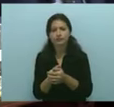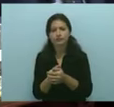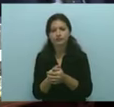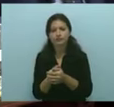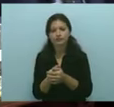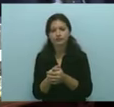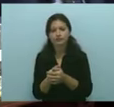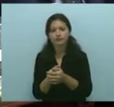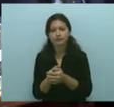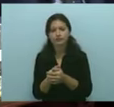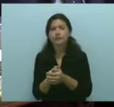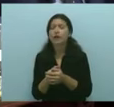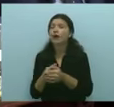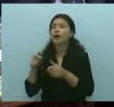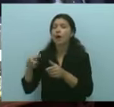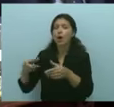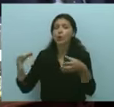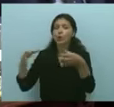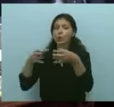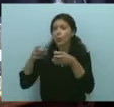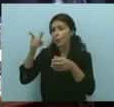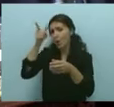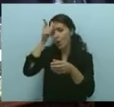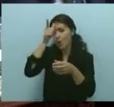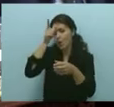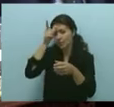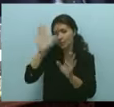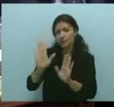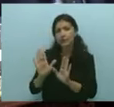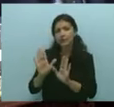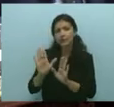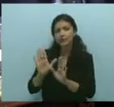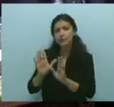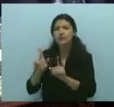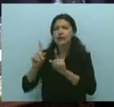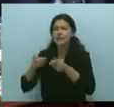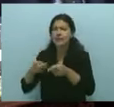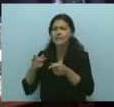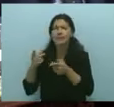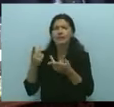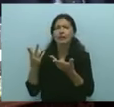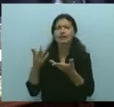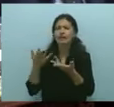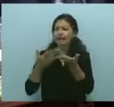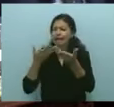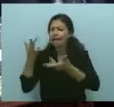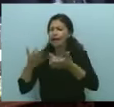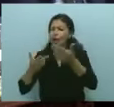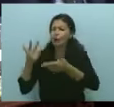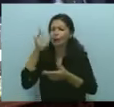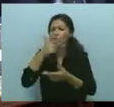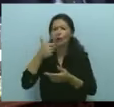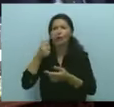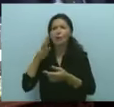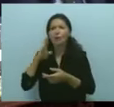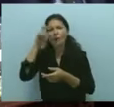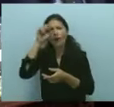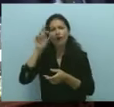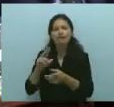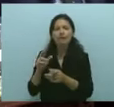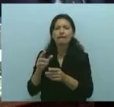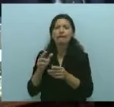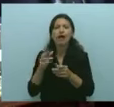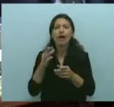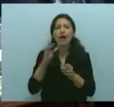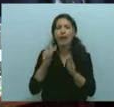cálculo de la VER, en caso de los policías, se lleva de 12 meses a 36 meses también para darle una situación más estable respecto de los